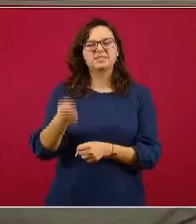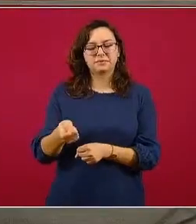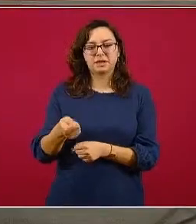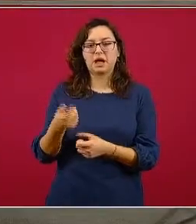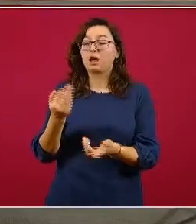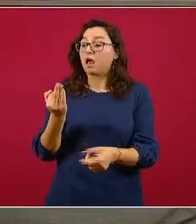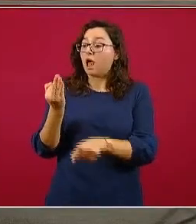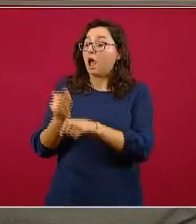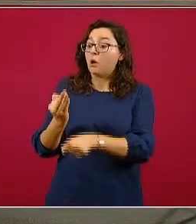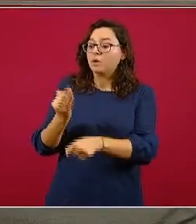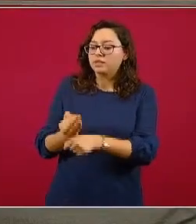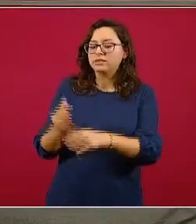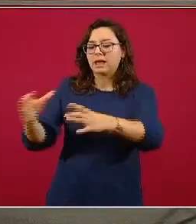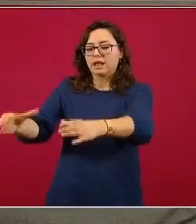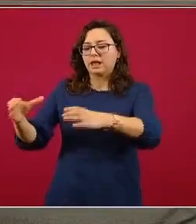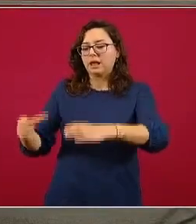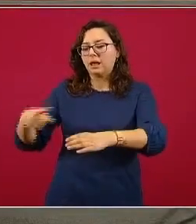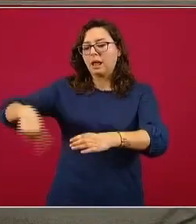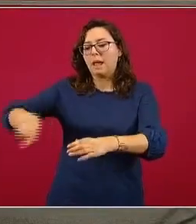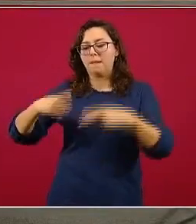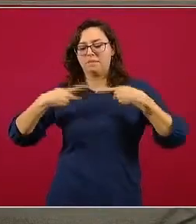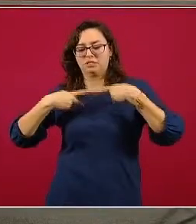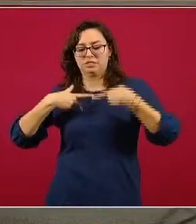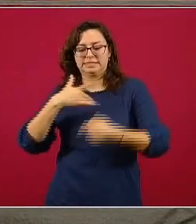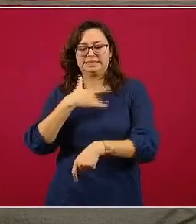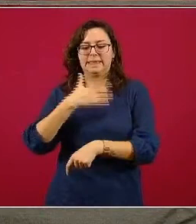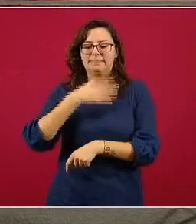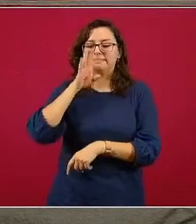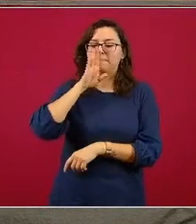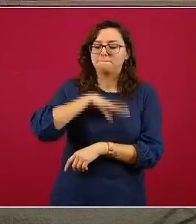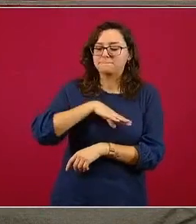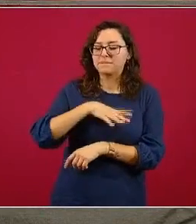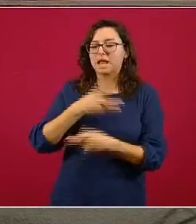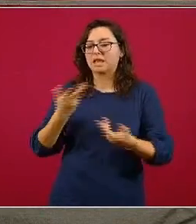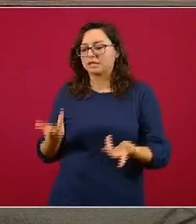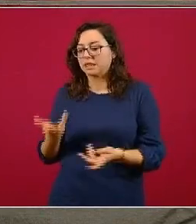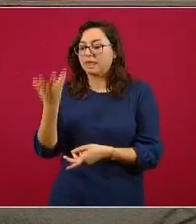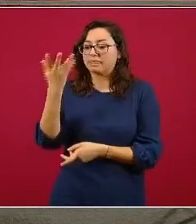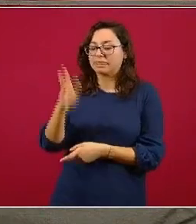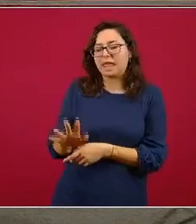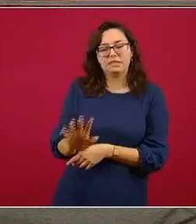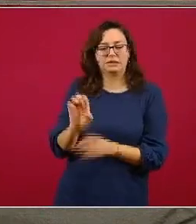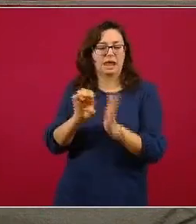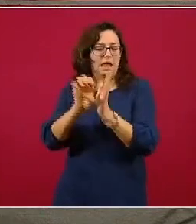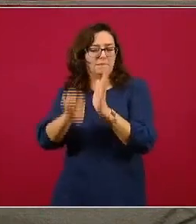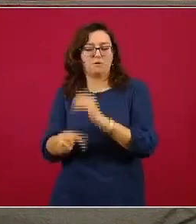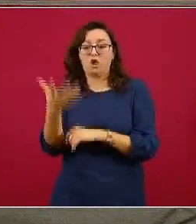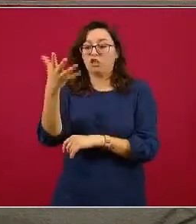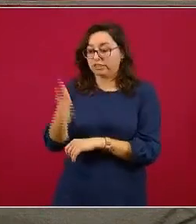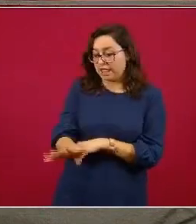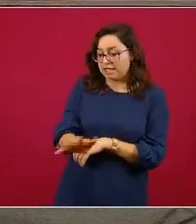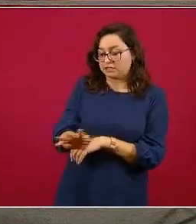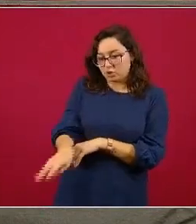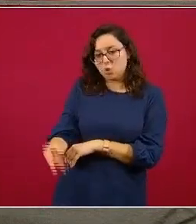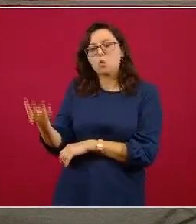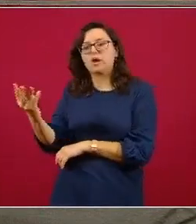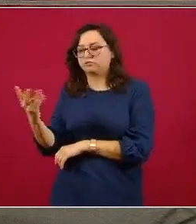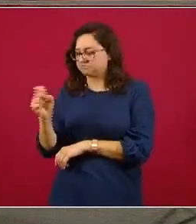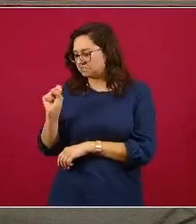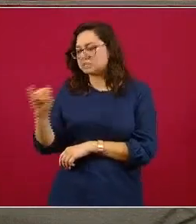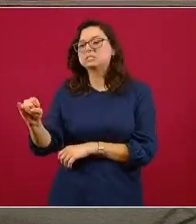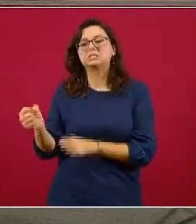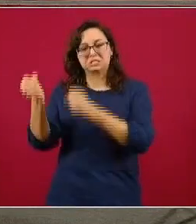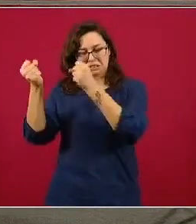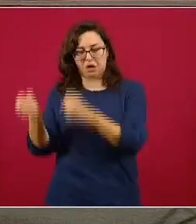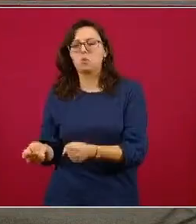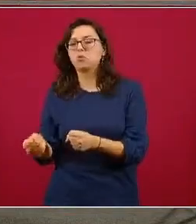personas que expresan signos y síntomas respiratorios digamos que de cada 10 personas, 4 al menos lo